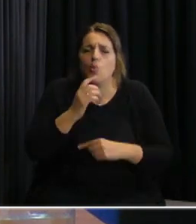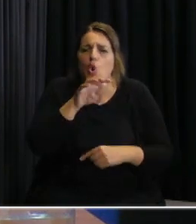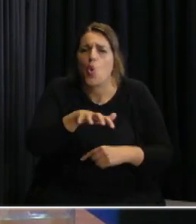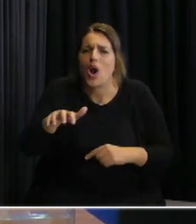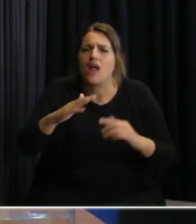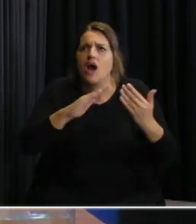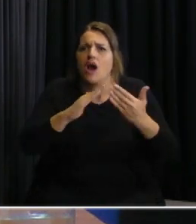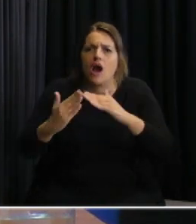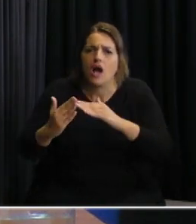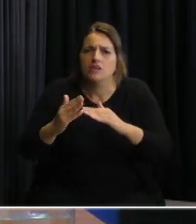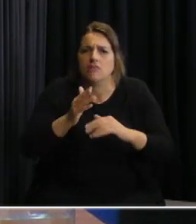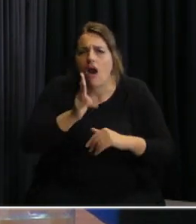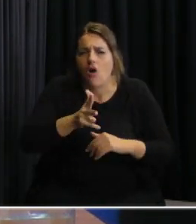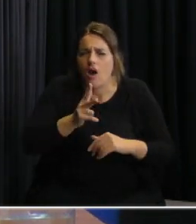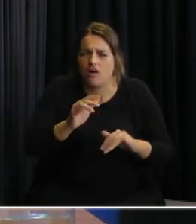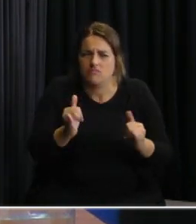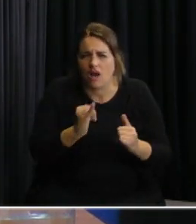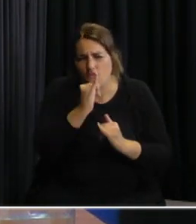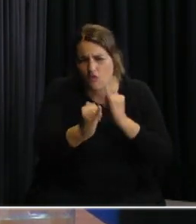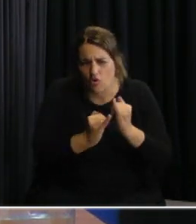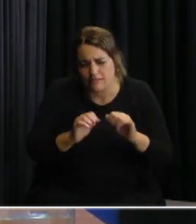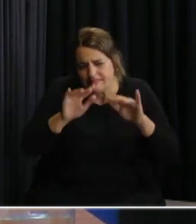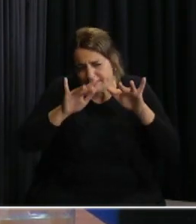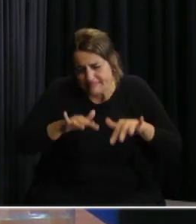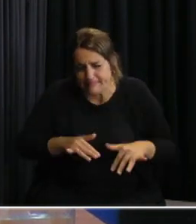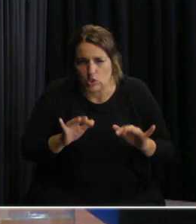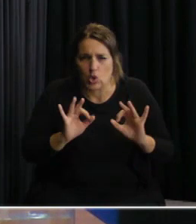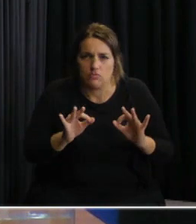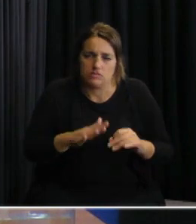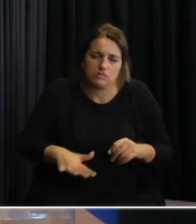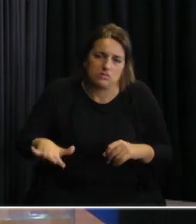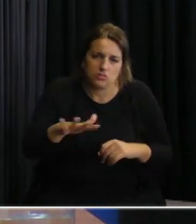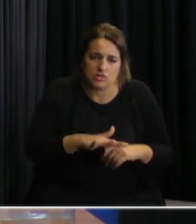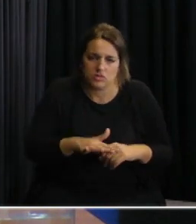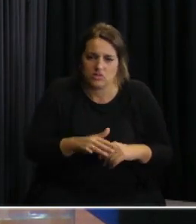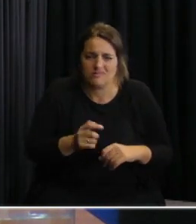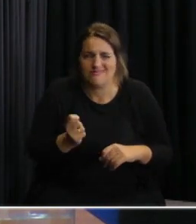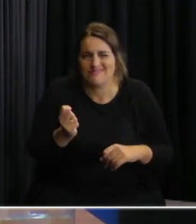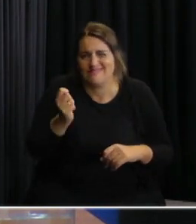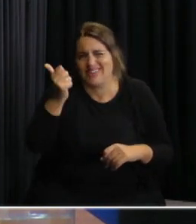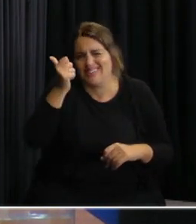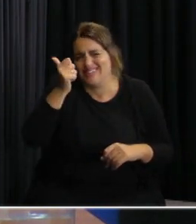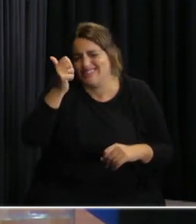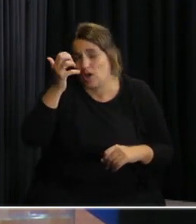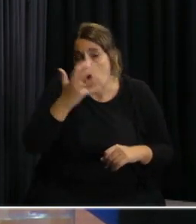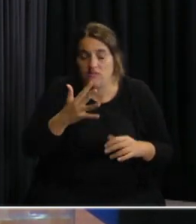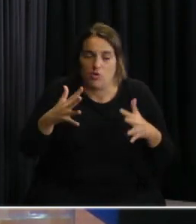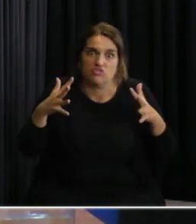que según nos han relatado y están los informes las condiciones son casi diría que espeluznantes